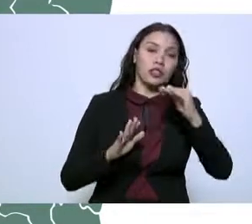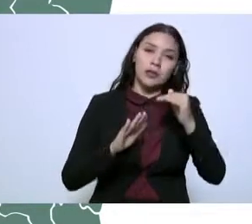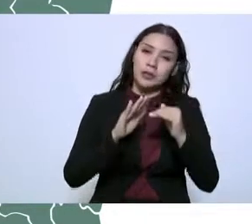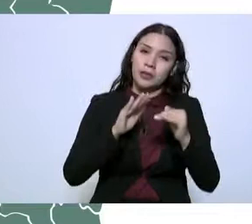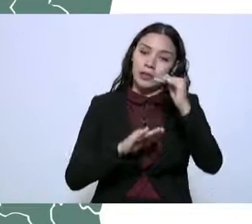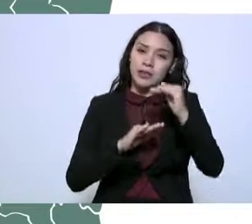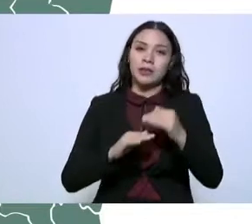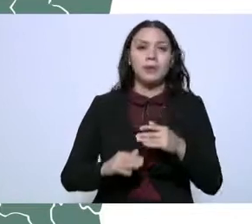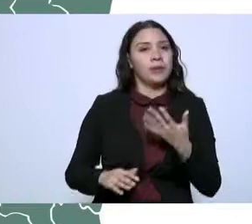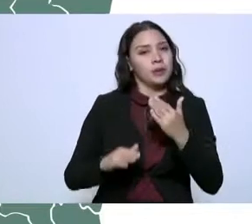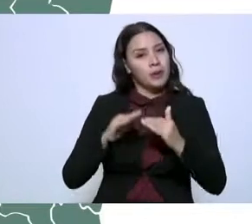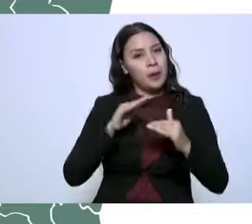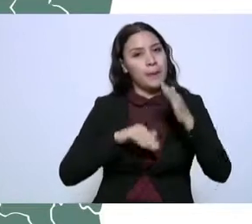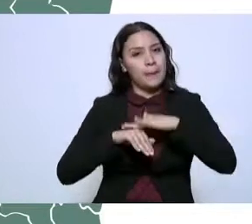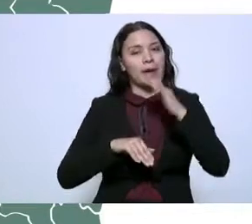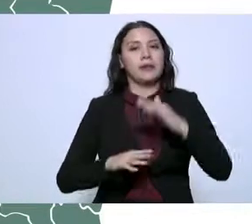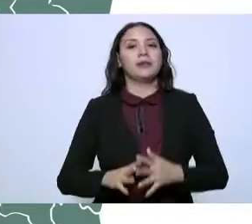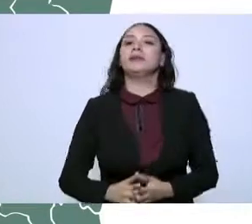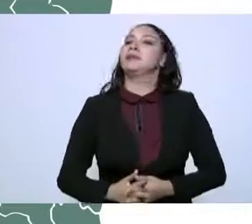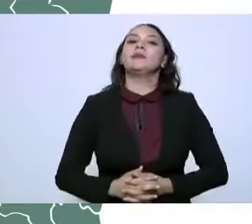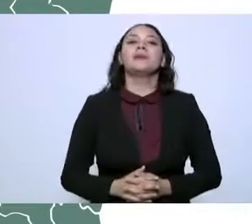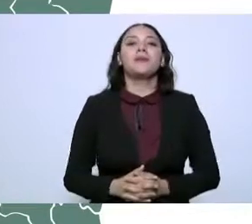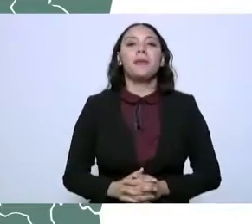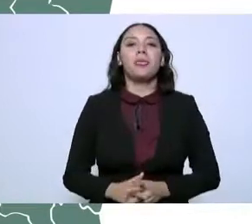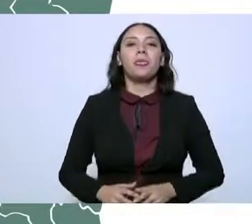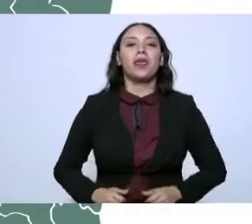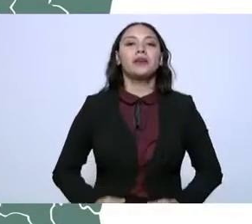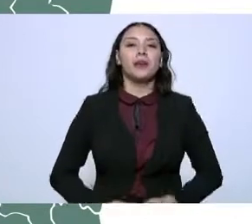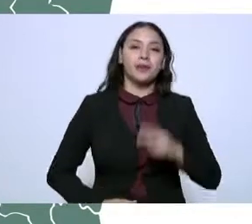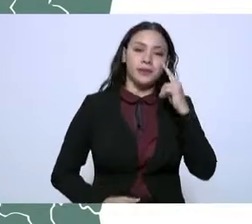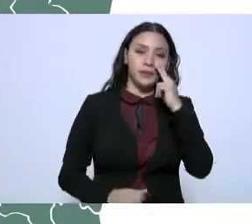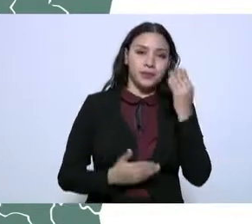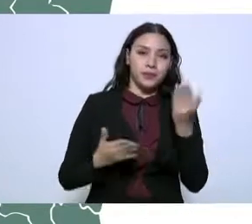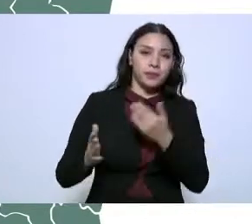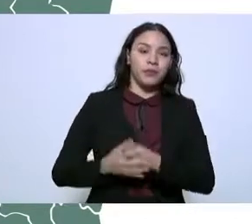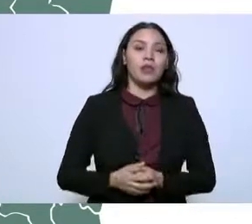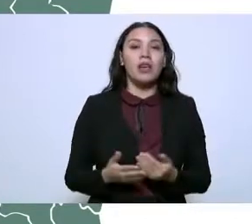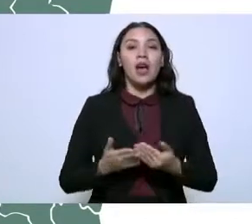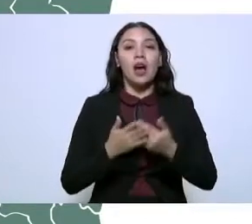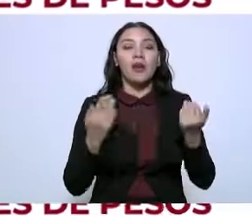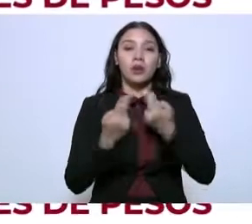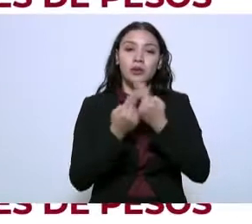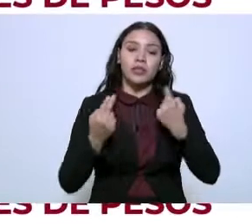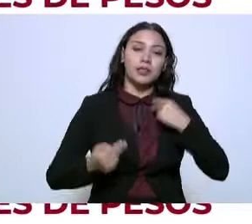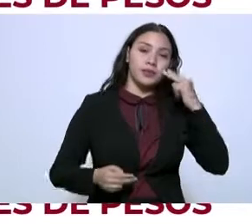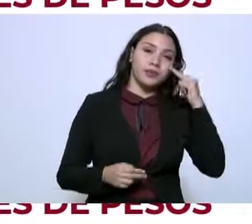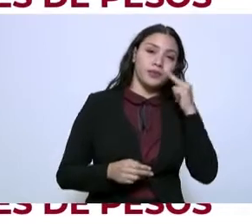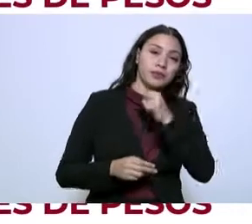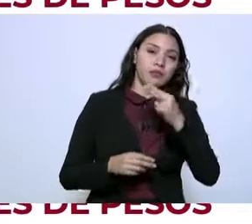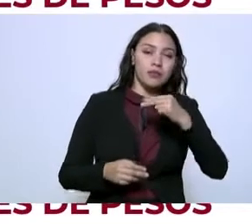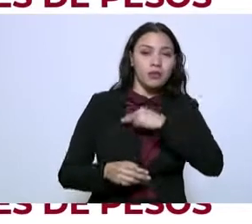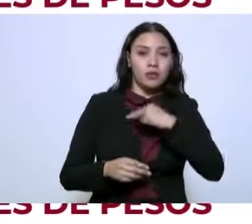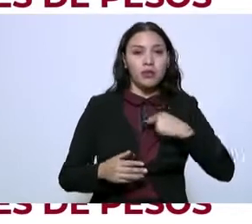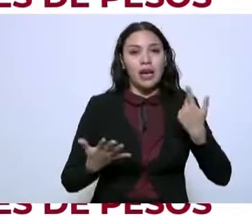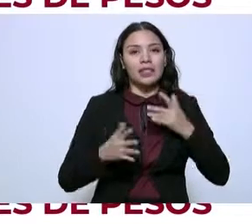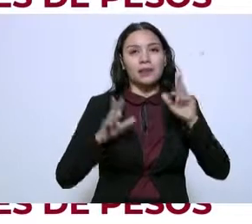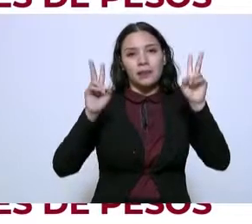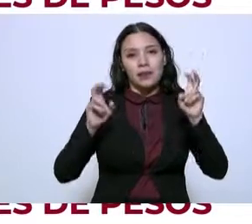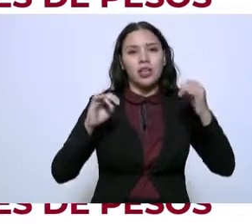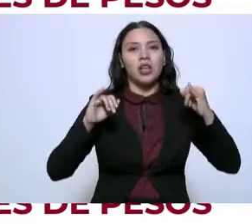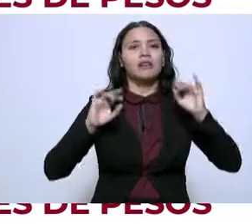recuperación del salario mínimo. Adelante. También hemos venido implementando el programa Jóvenes